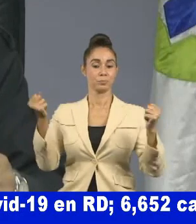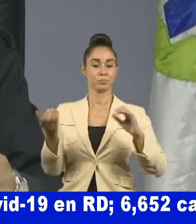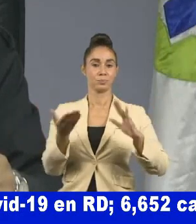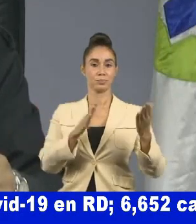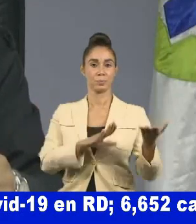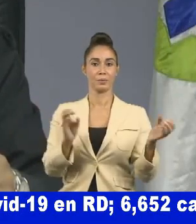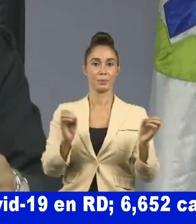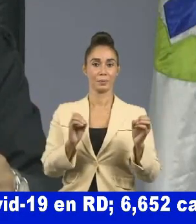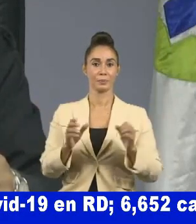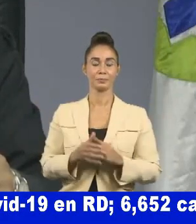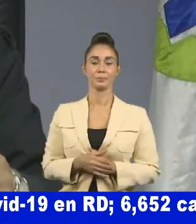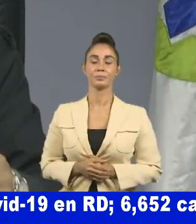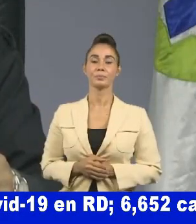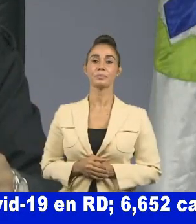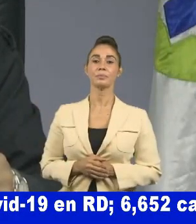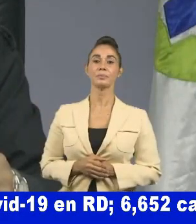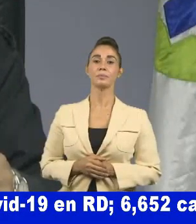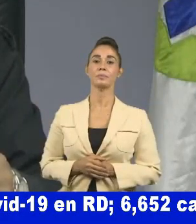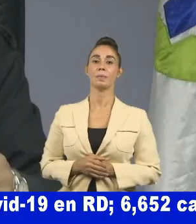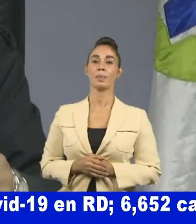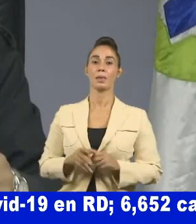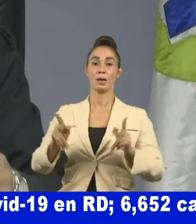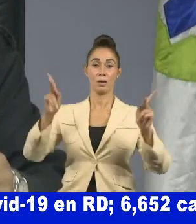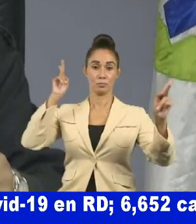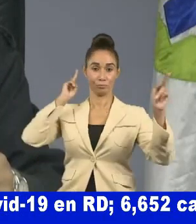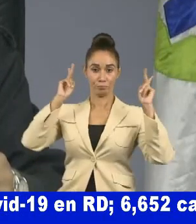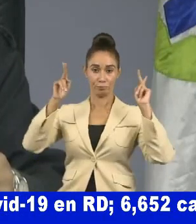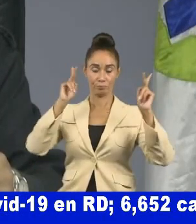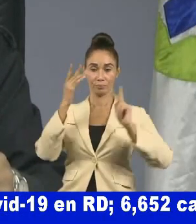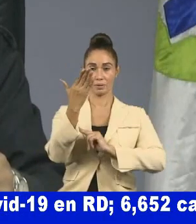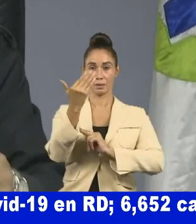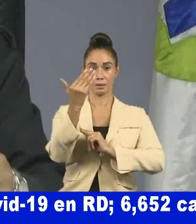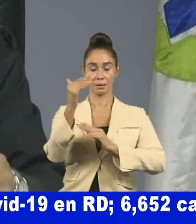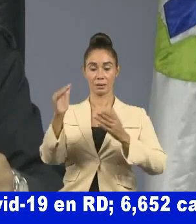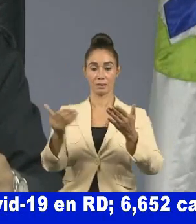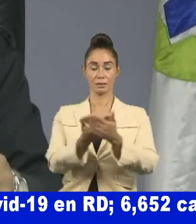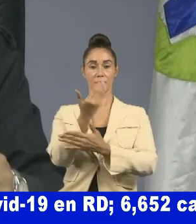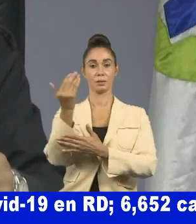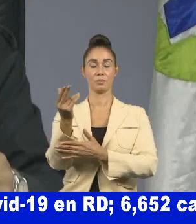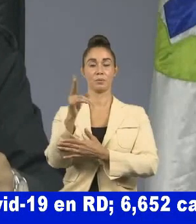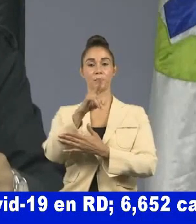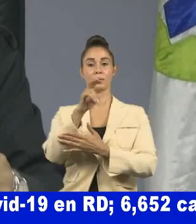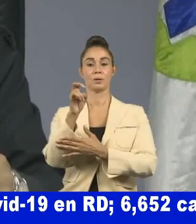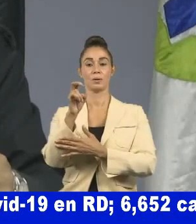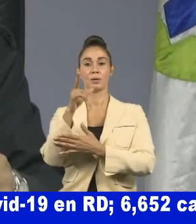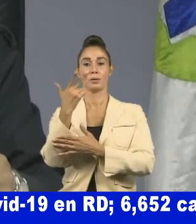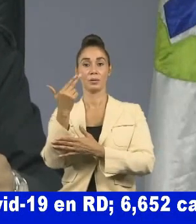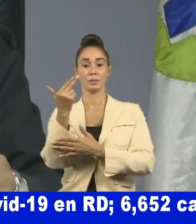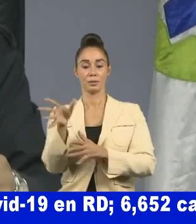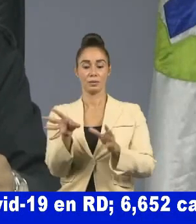fallecimiento Puerto Plata 15 casos nuevos 213 acumulados